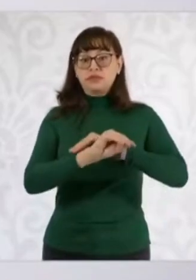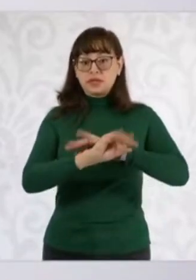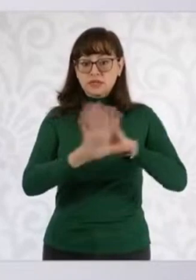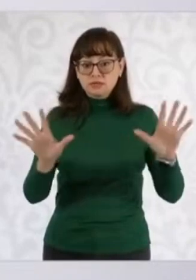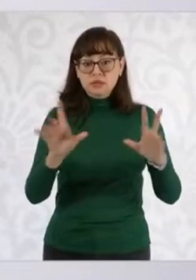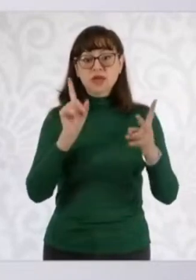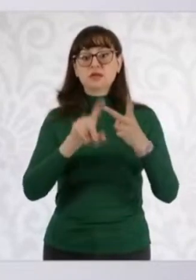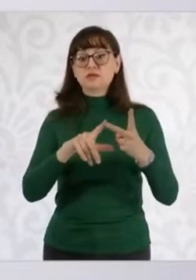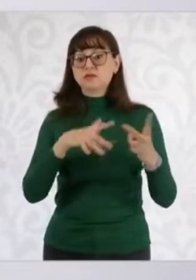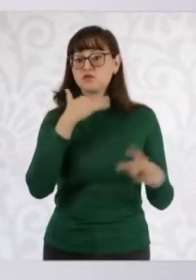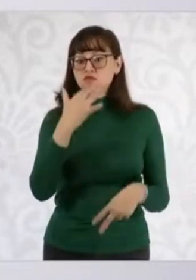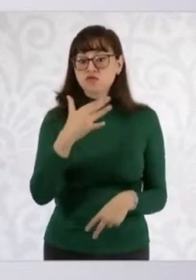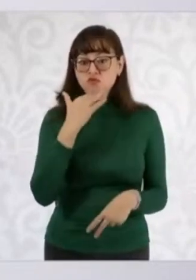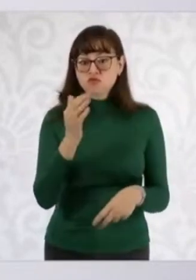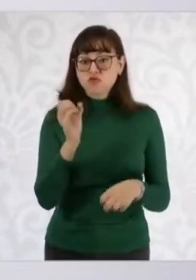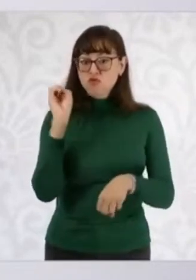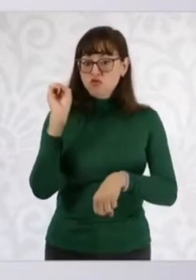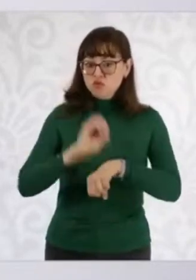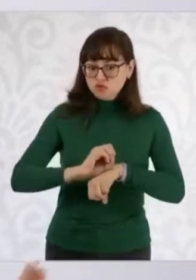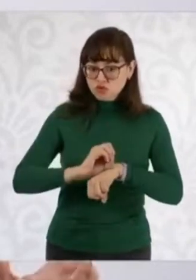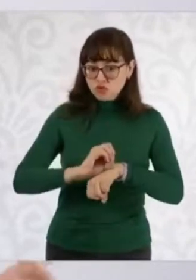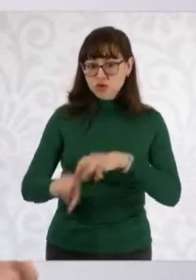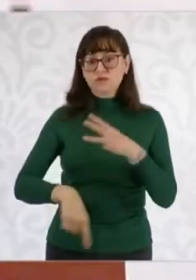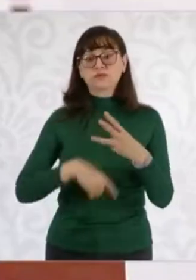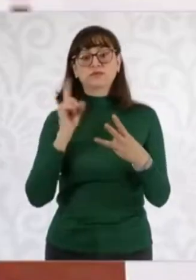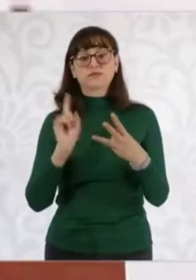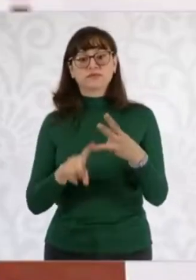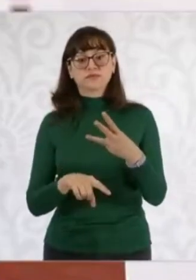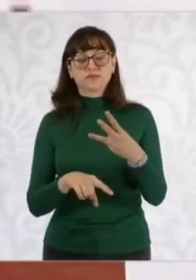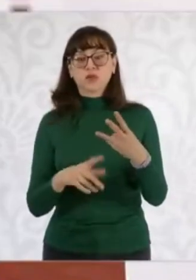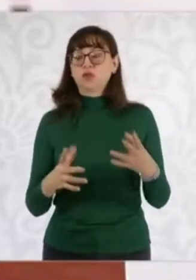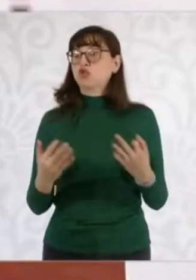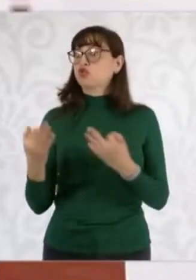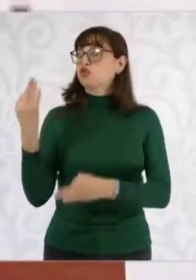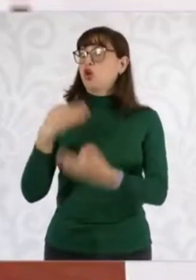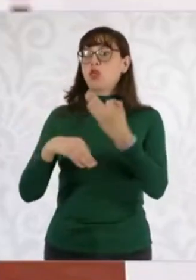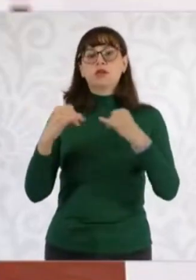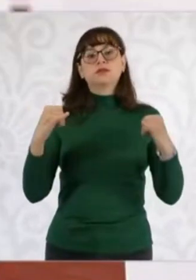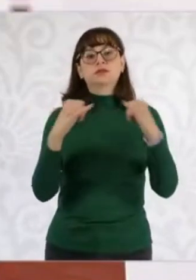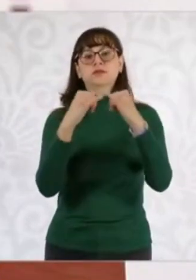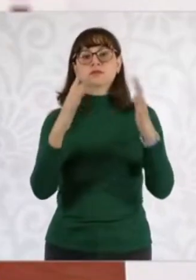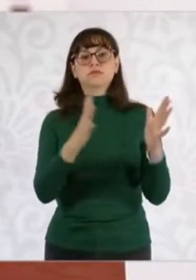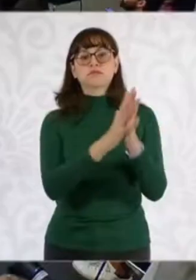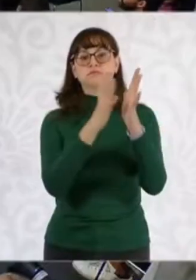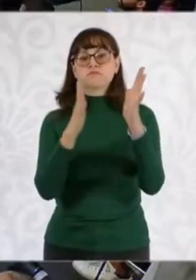corrupción y un esquema en donde participan todas las instituciones.